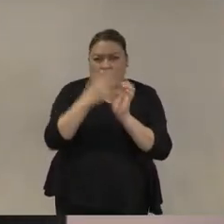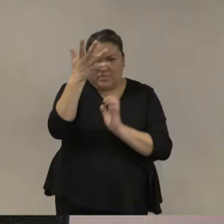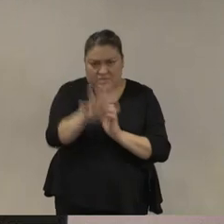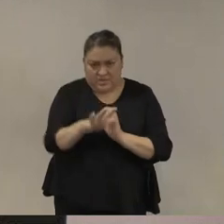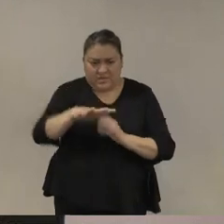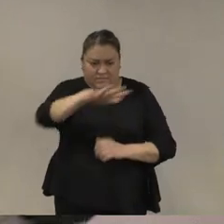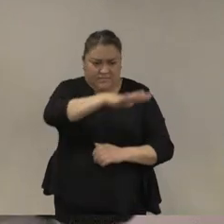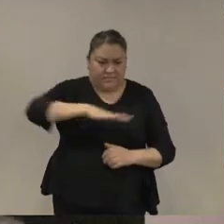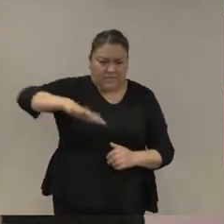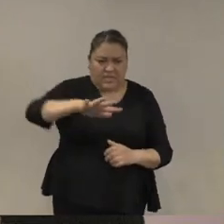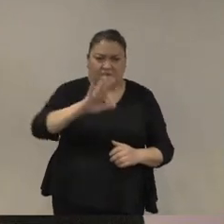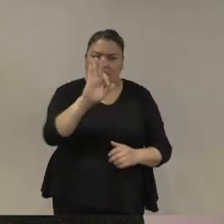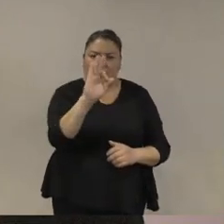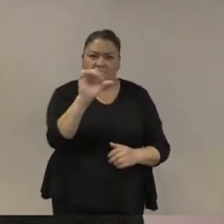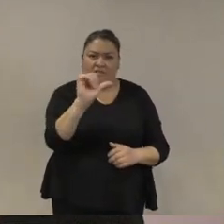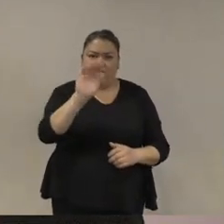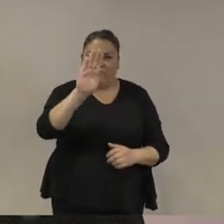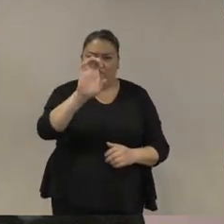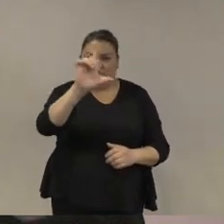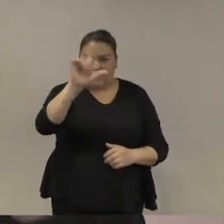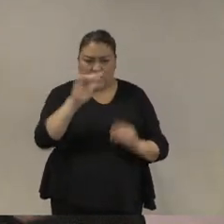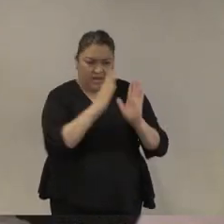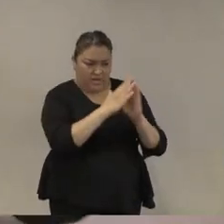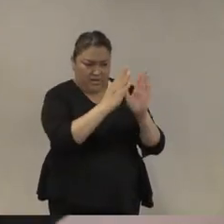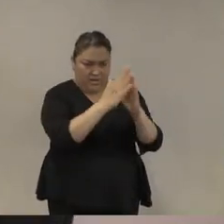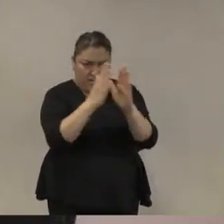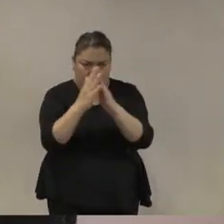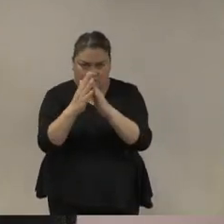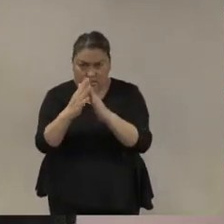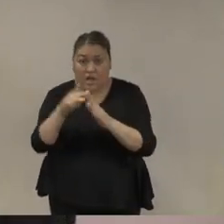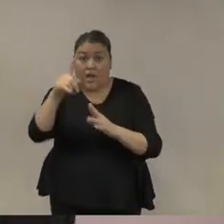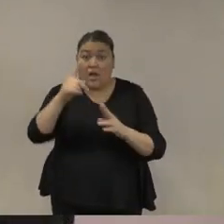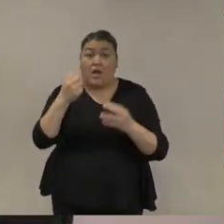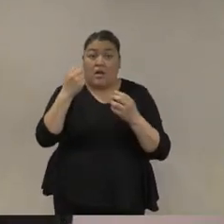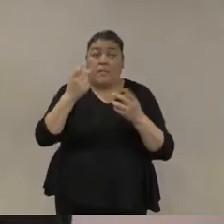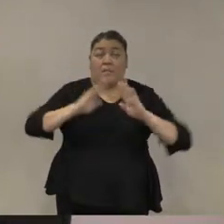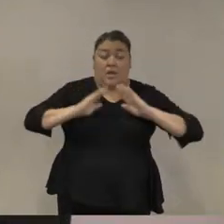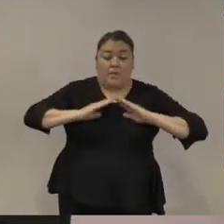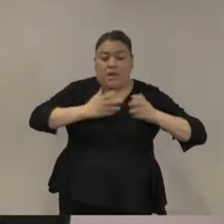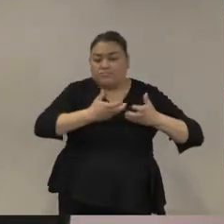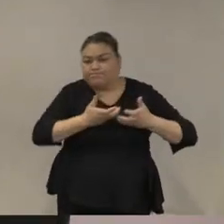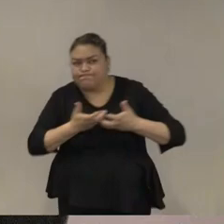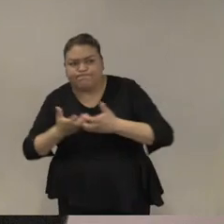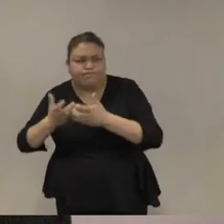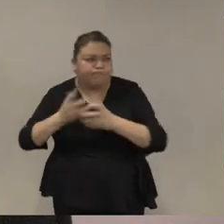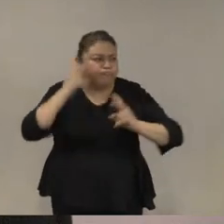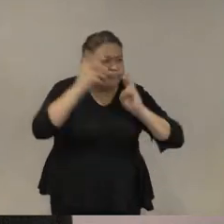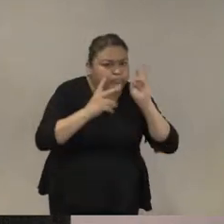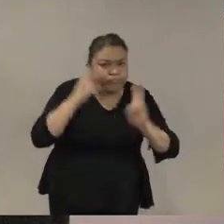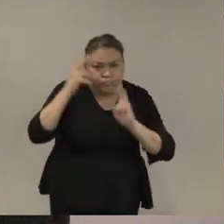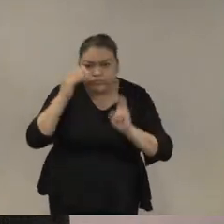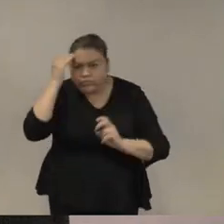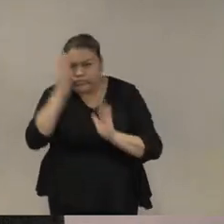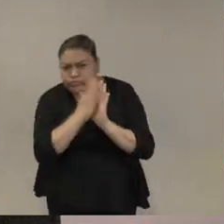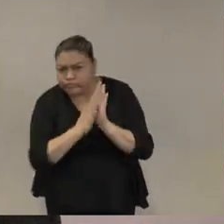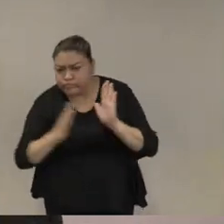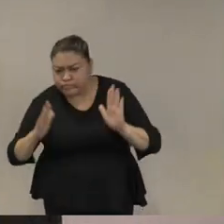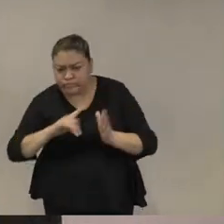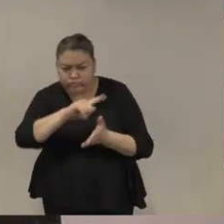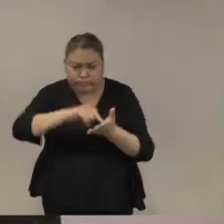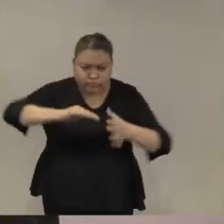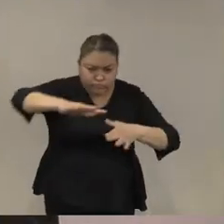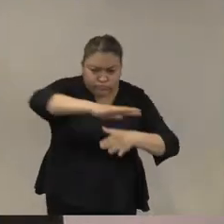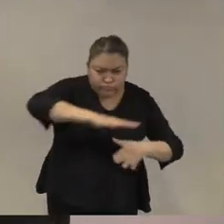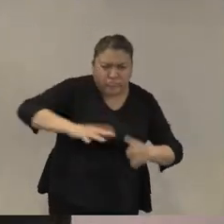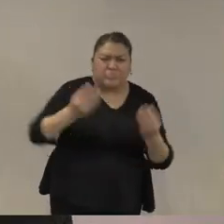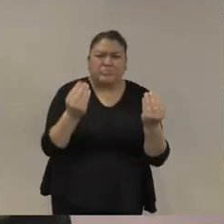las favelas que fueron que tuvieron una duración en términos de tiempo y geográfica más